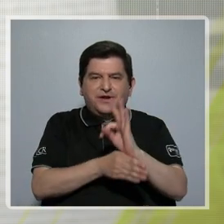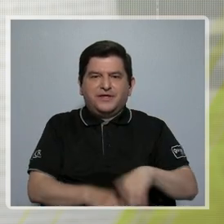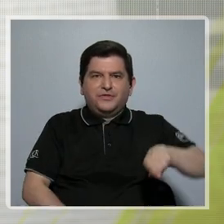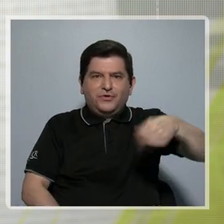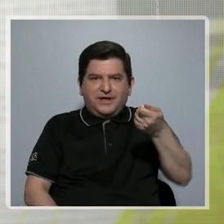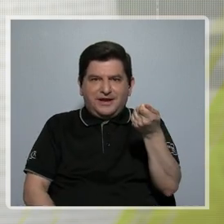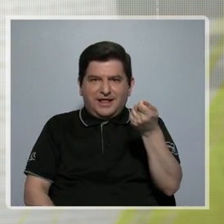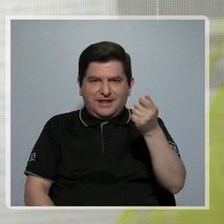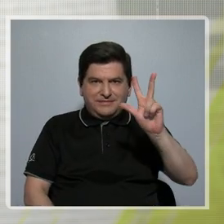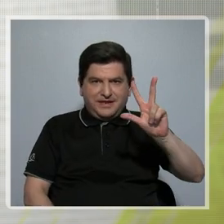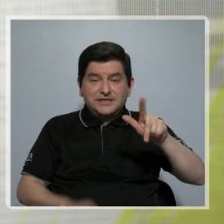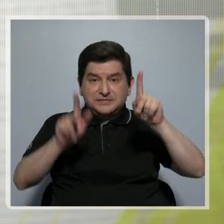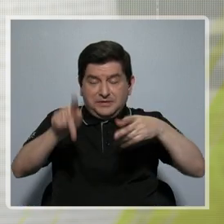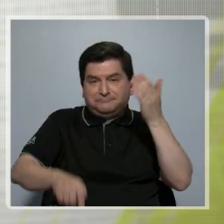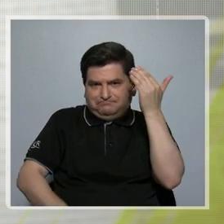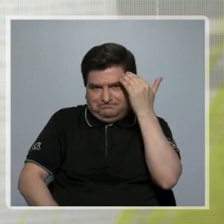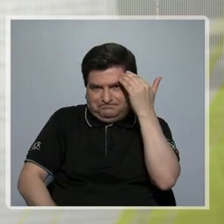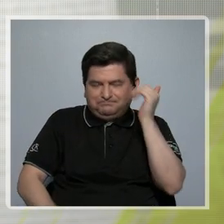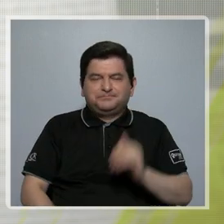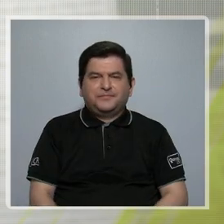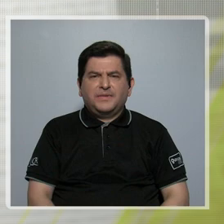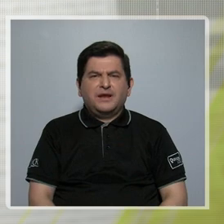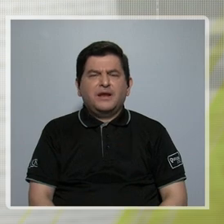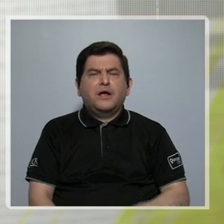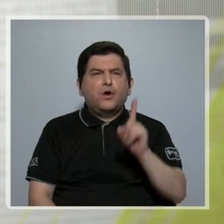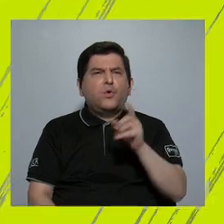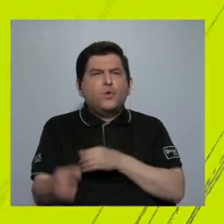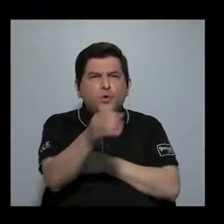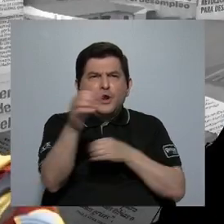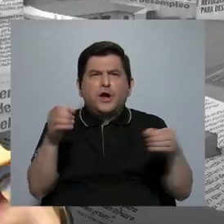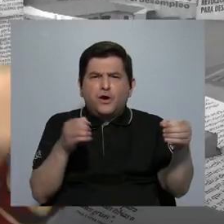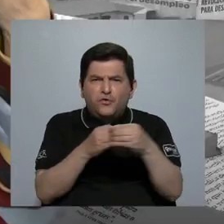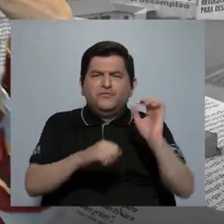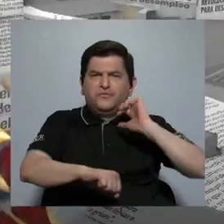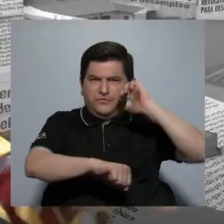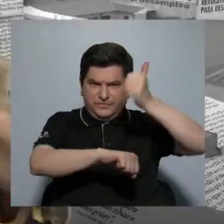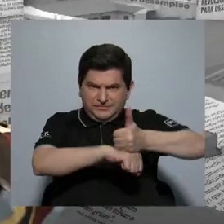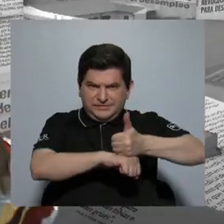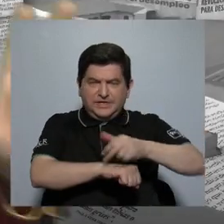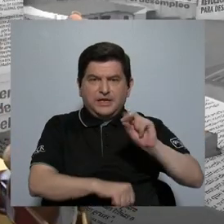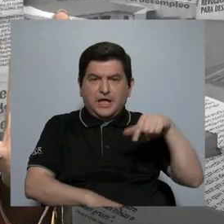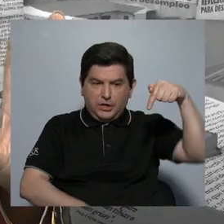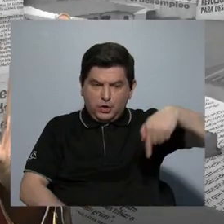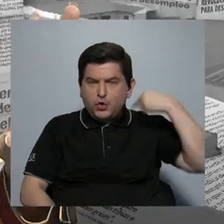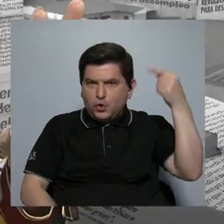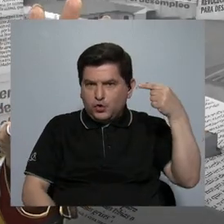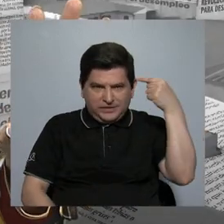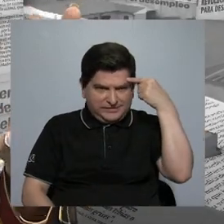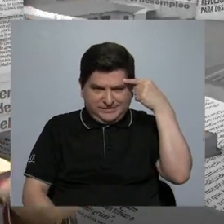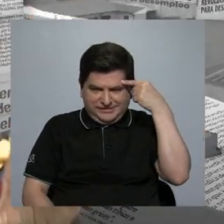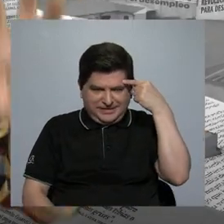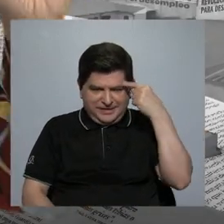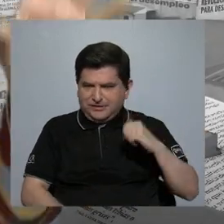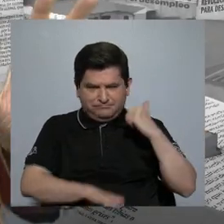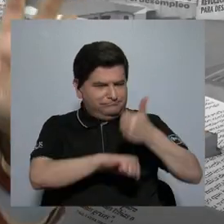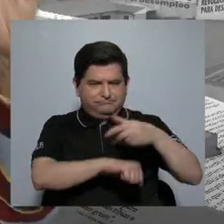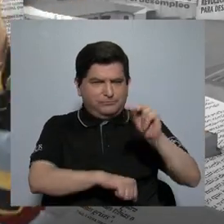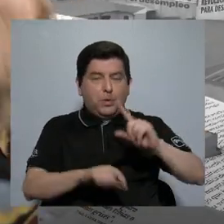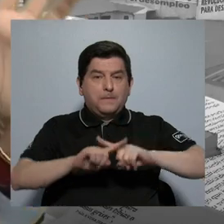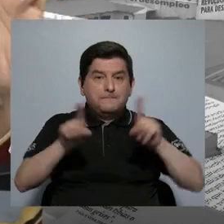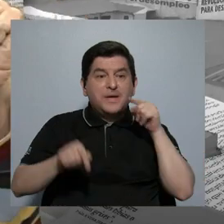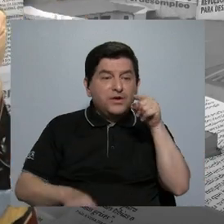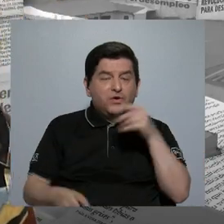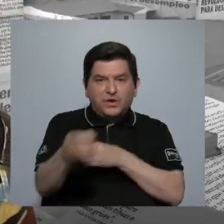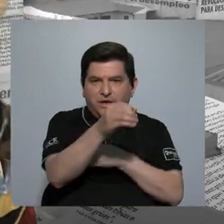Canal 13, para que la gente lo pueda ubicar mejor. Había una agencia establecida, no fue este gobierno quien la creó, pero